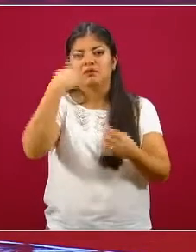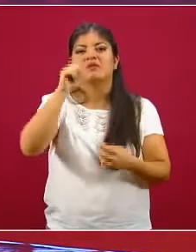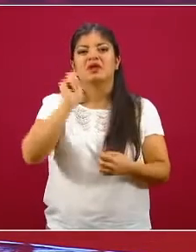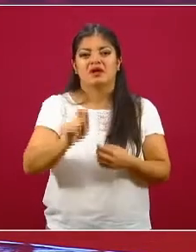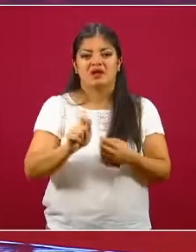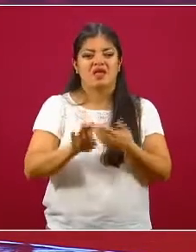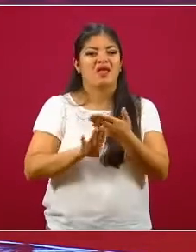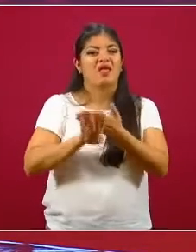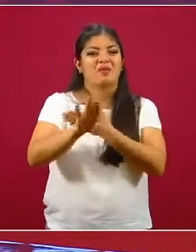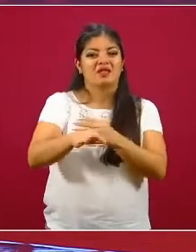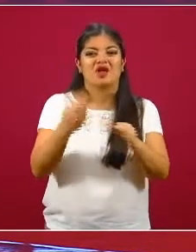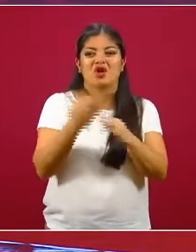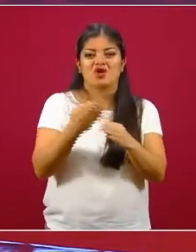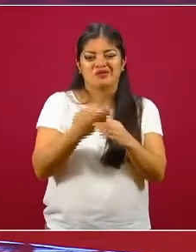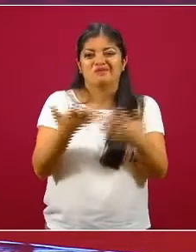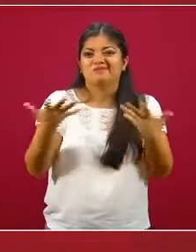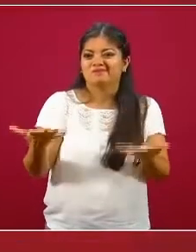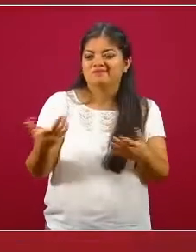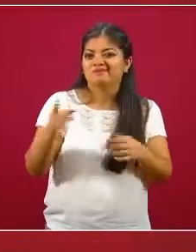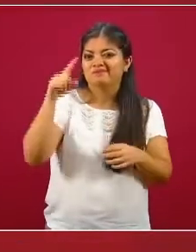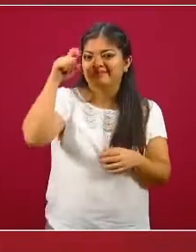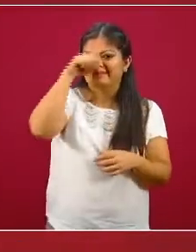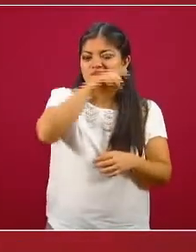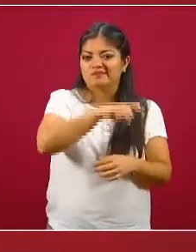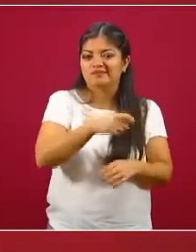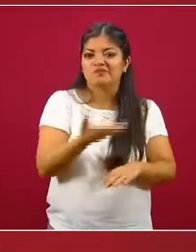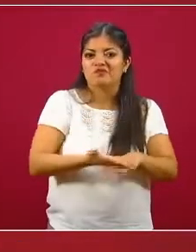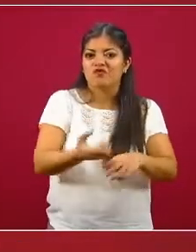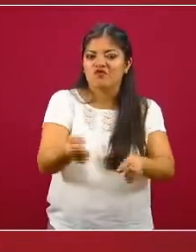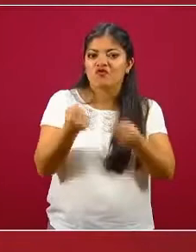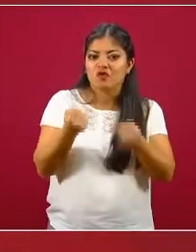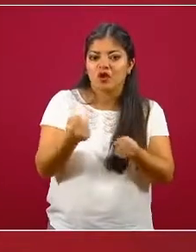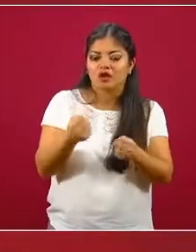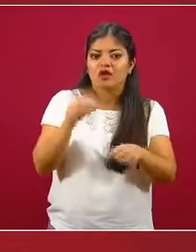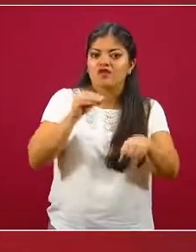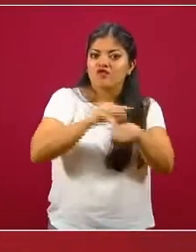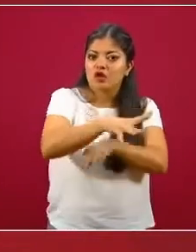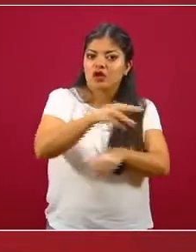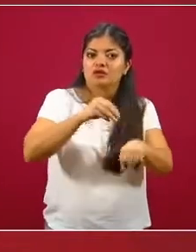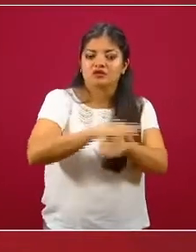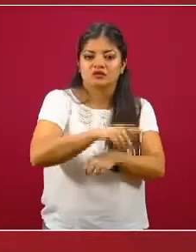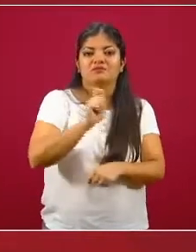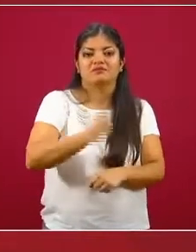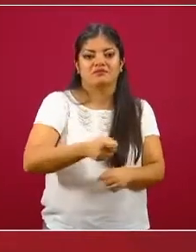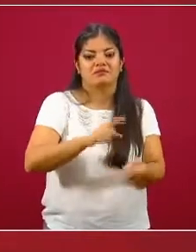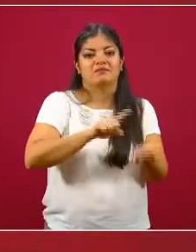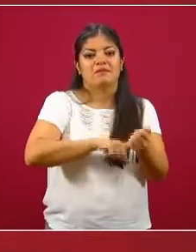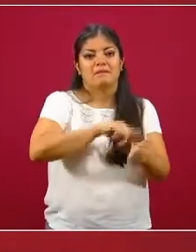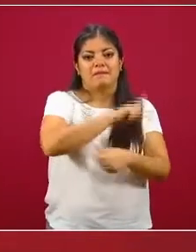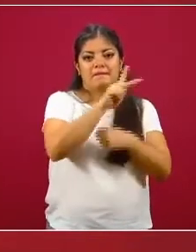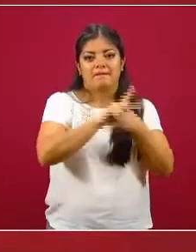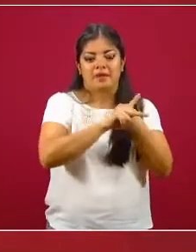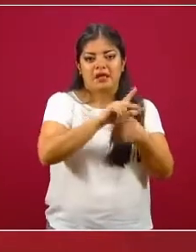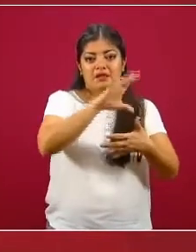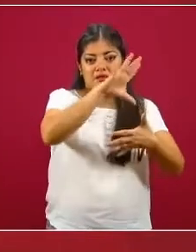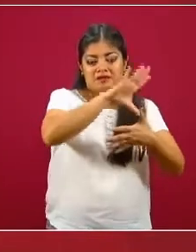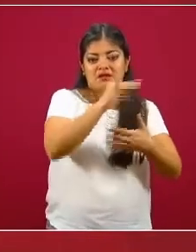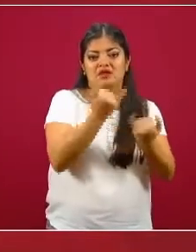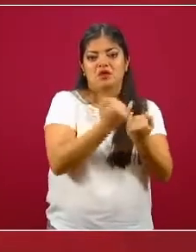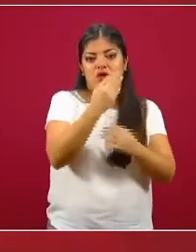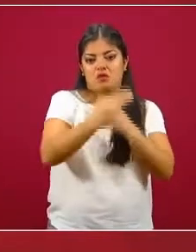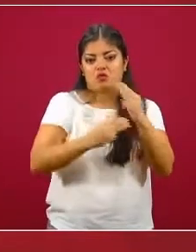interferencia que se da, lamentablemente, de manera muy, muy fuerte en la mayoría de los países de la región de las Américas y del mundo.